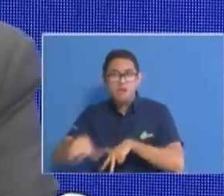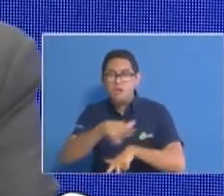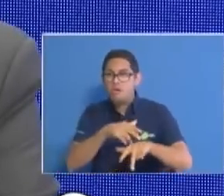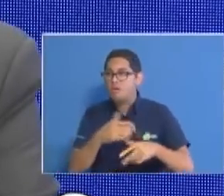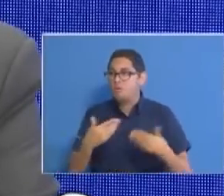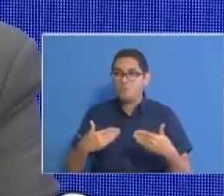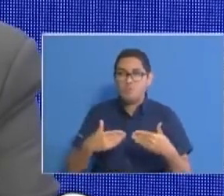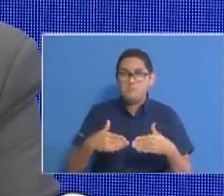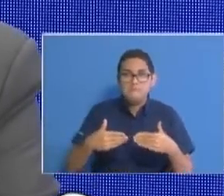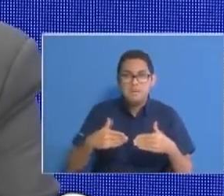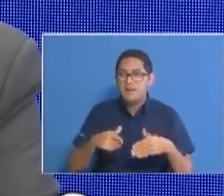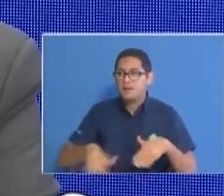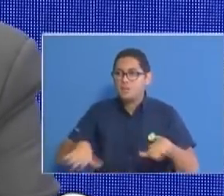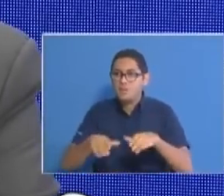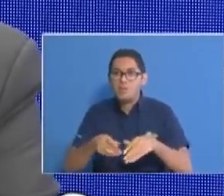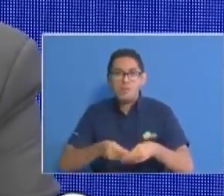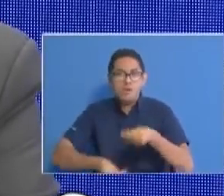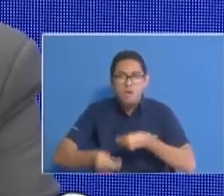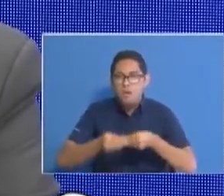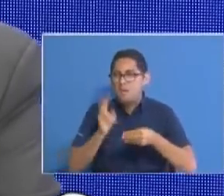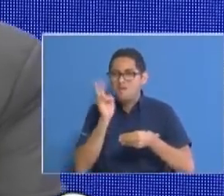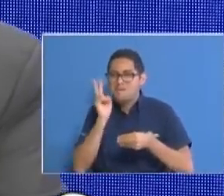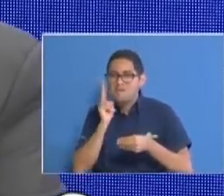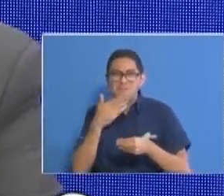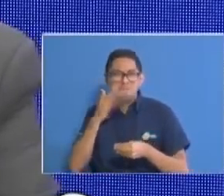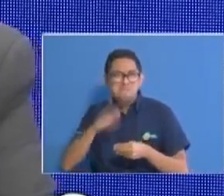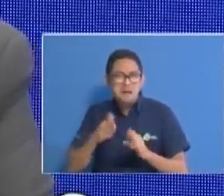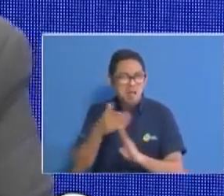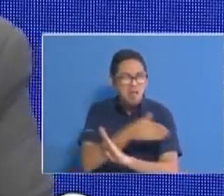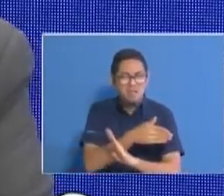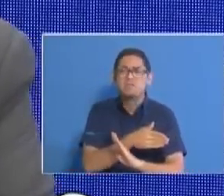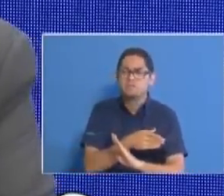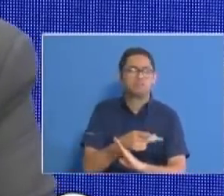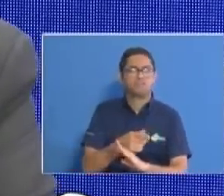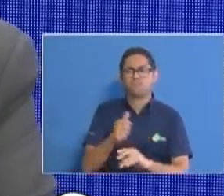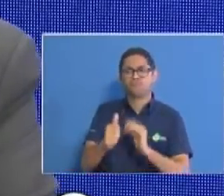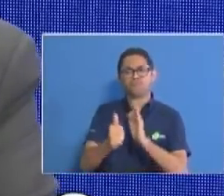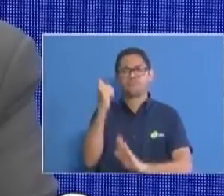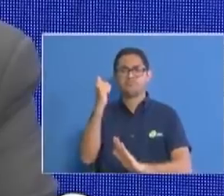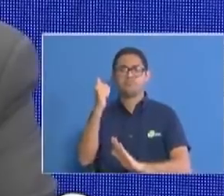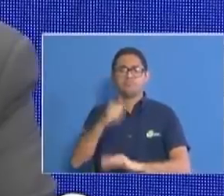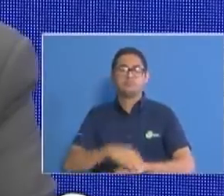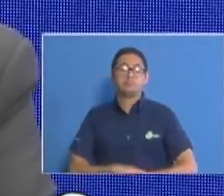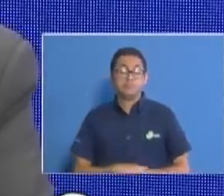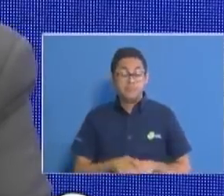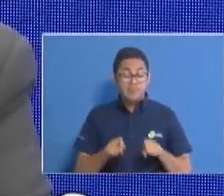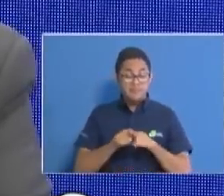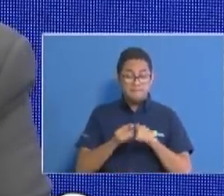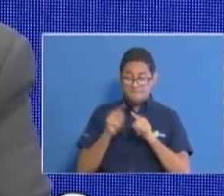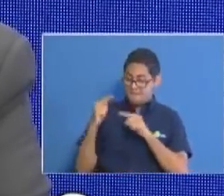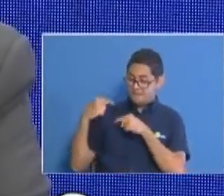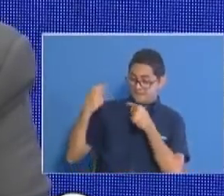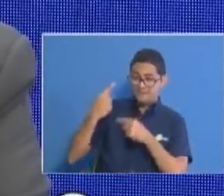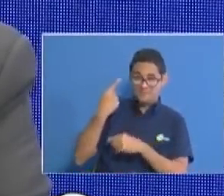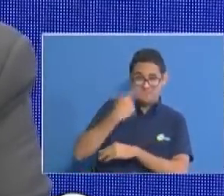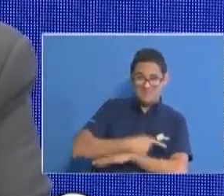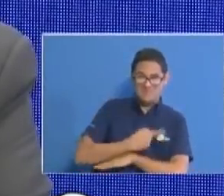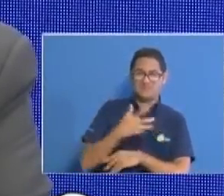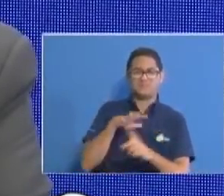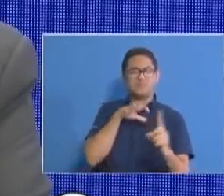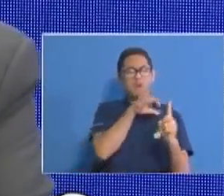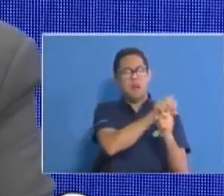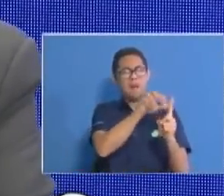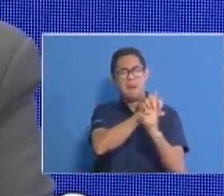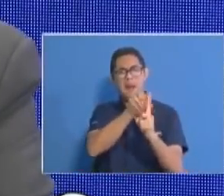para cometer cualquier delito en las últimas 24 horas se retuvieron por toque de